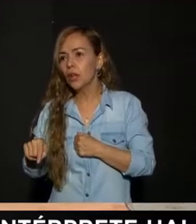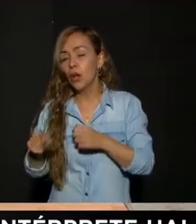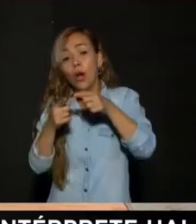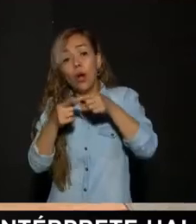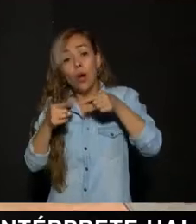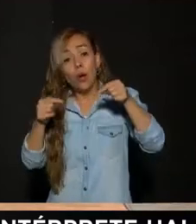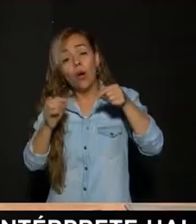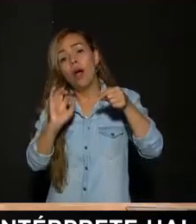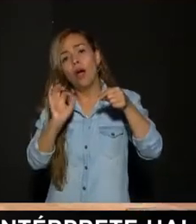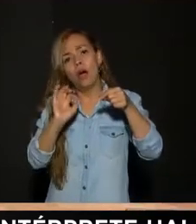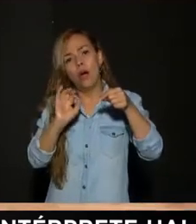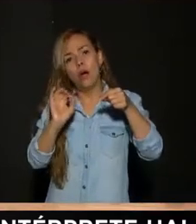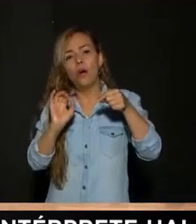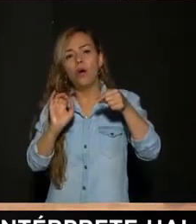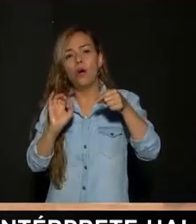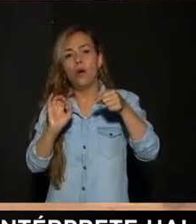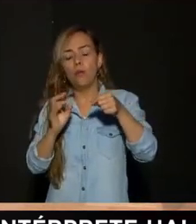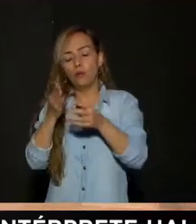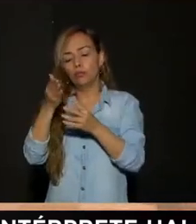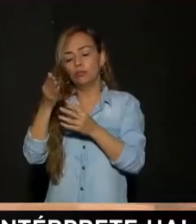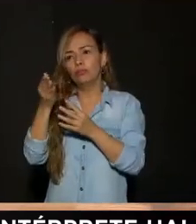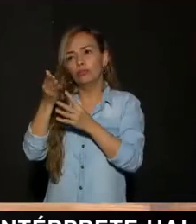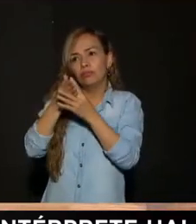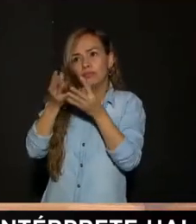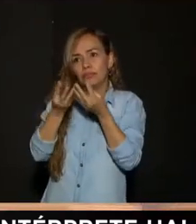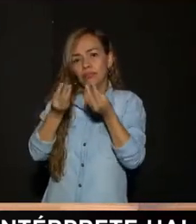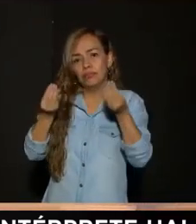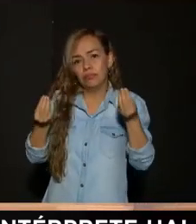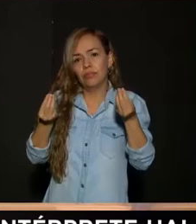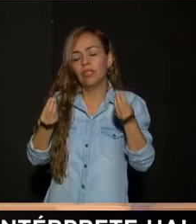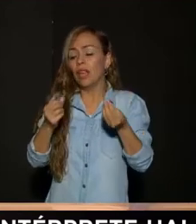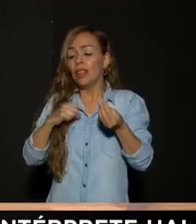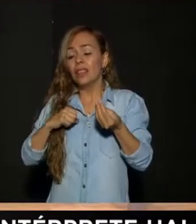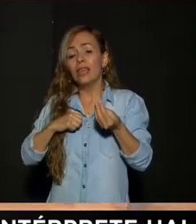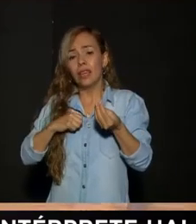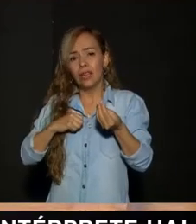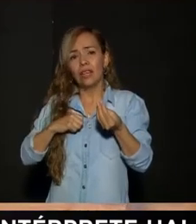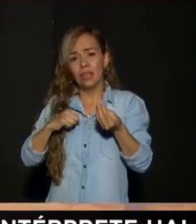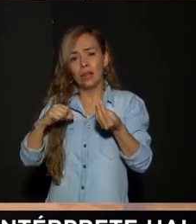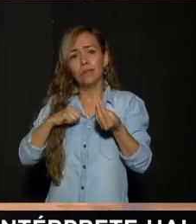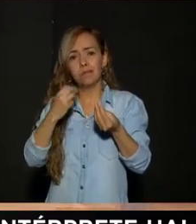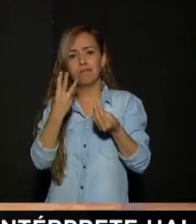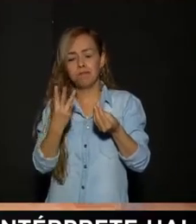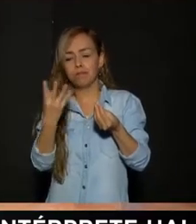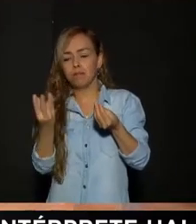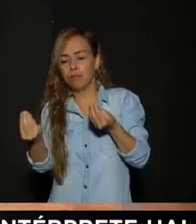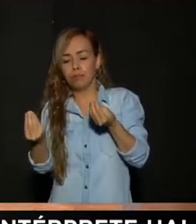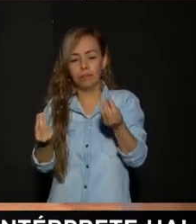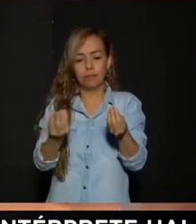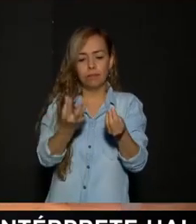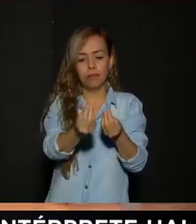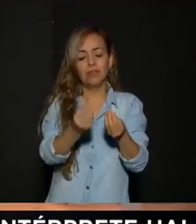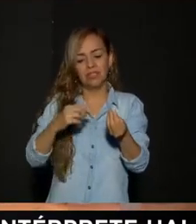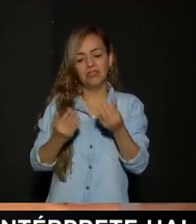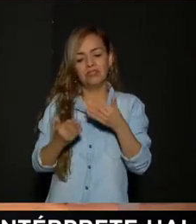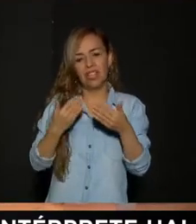ojos O simplemente También por división De planta Esta planta Ya tiene acá Tres Tres planticas Entonces es muy fácil